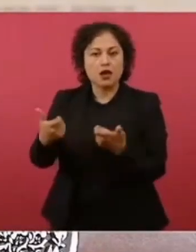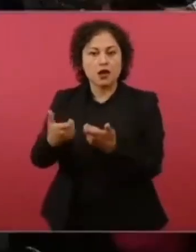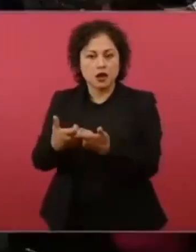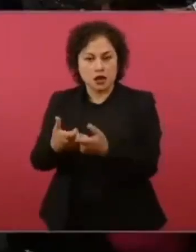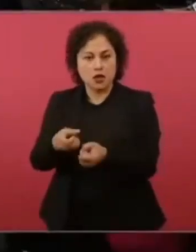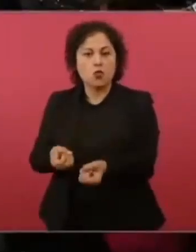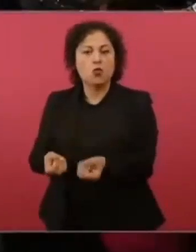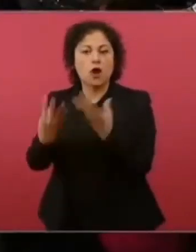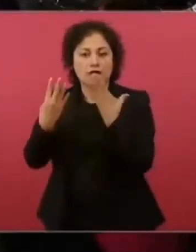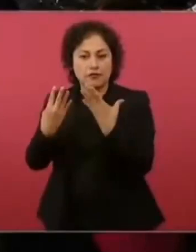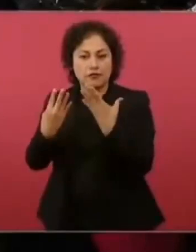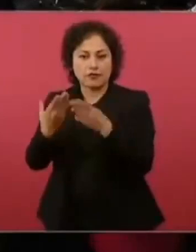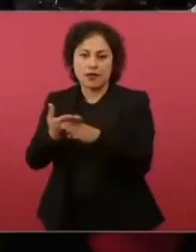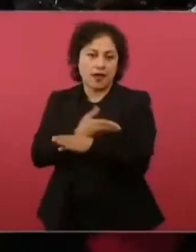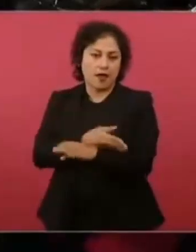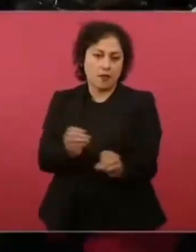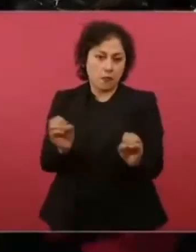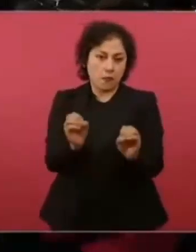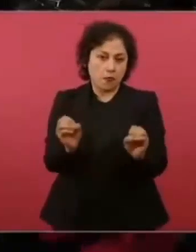antes.